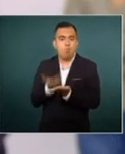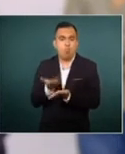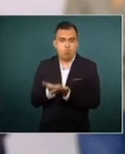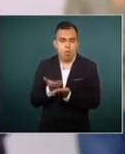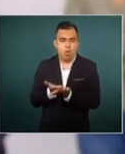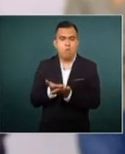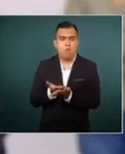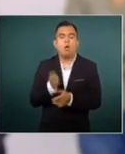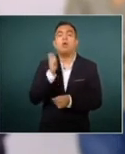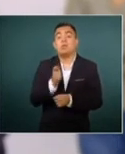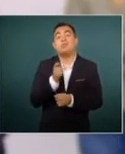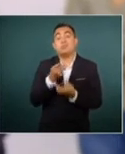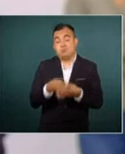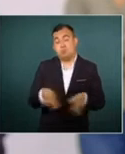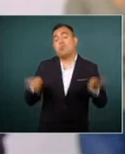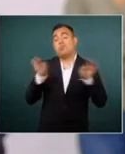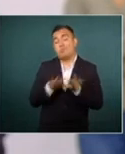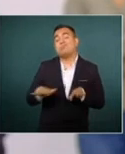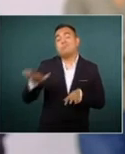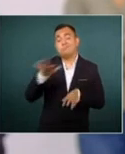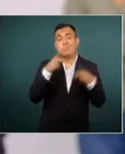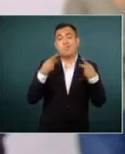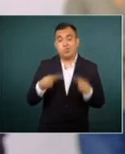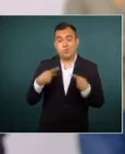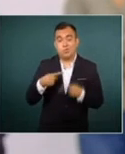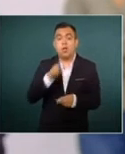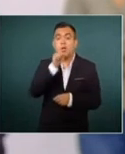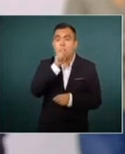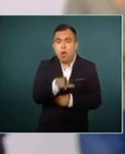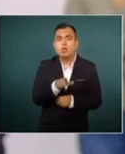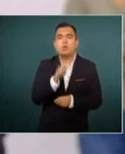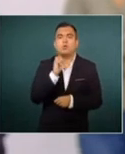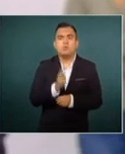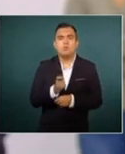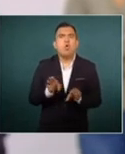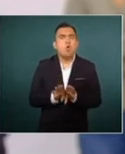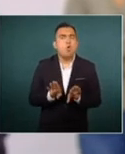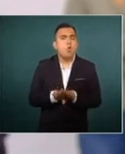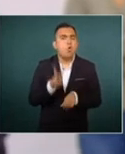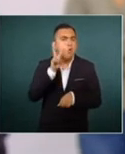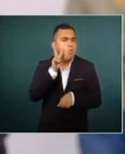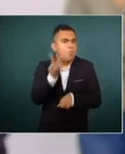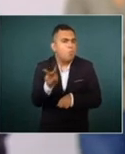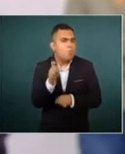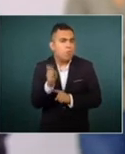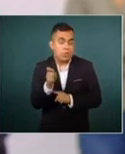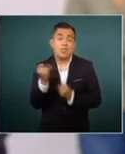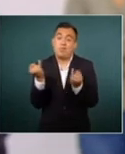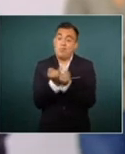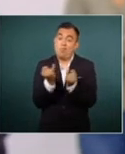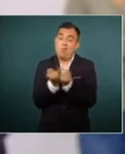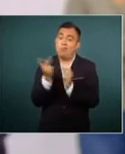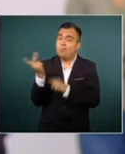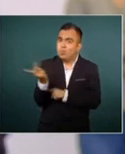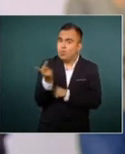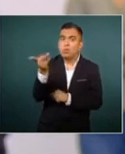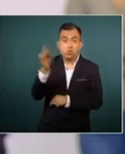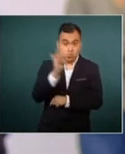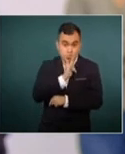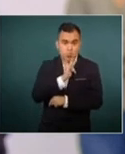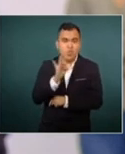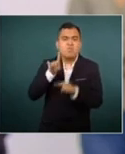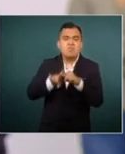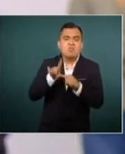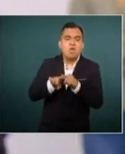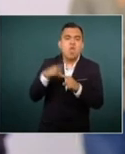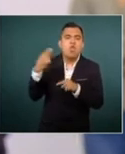jaliscienses saber en qué va, cómo va esta situación y preguntarle, ¿ya tiene, nos podría compartir el nombre